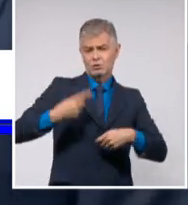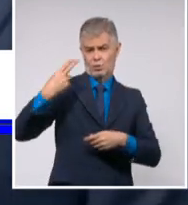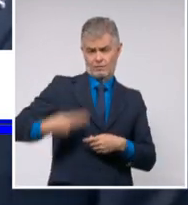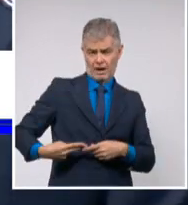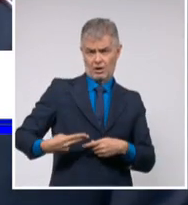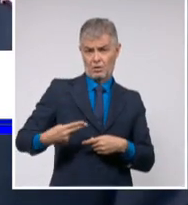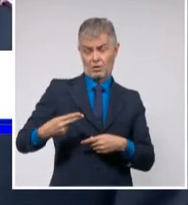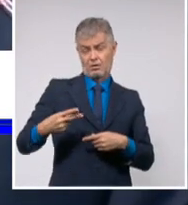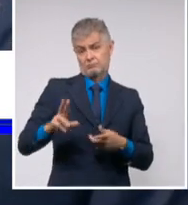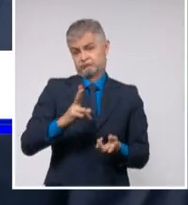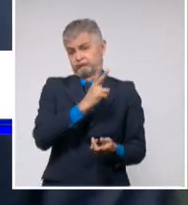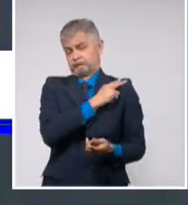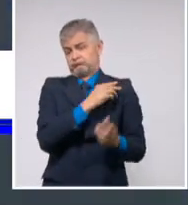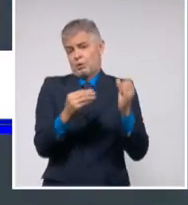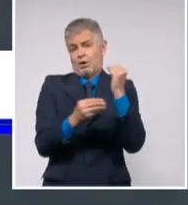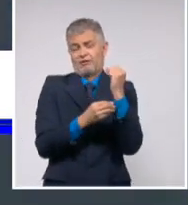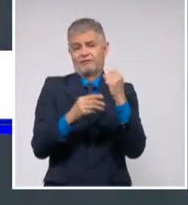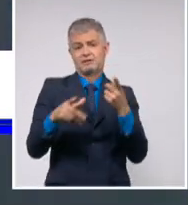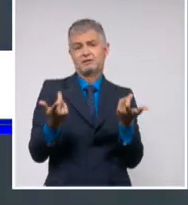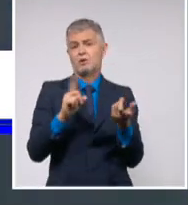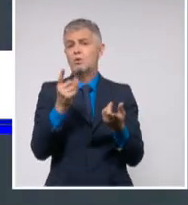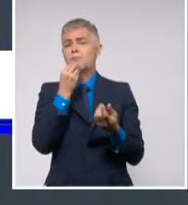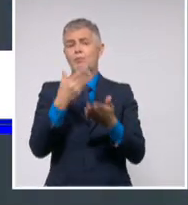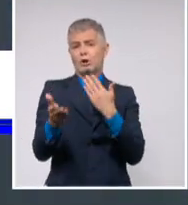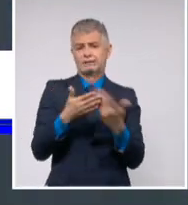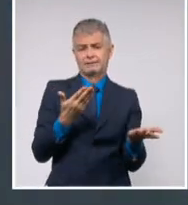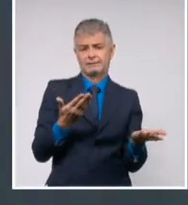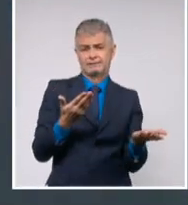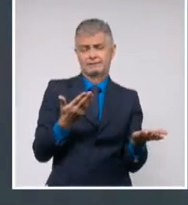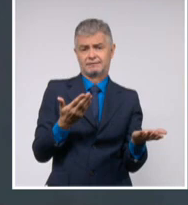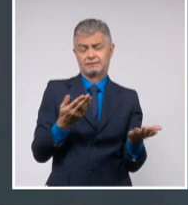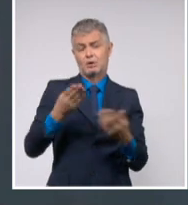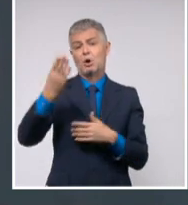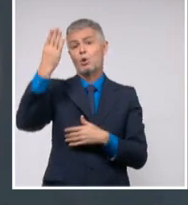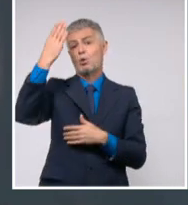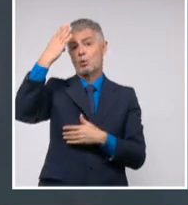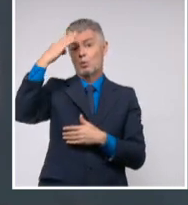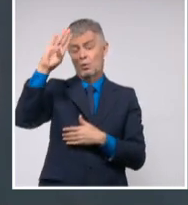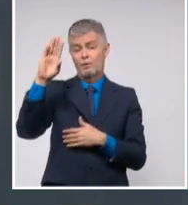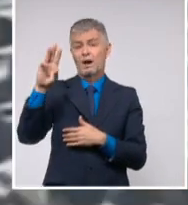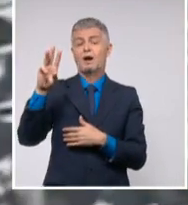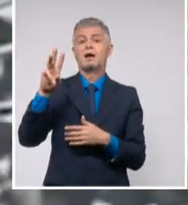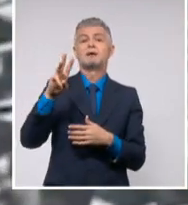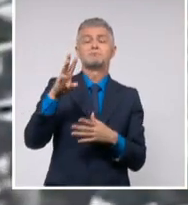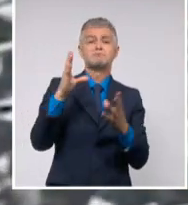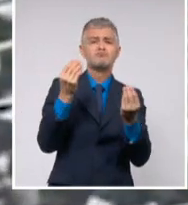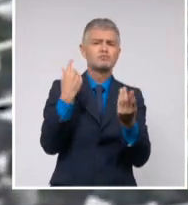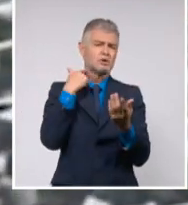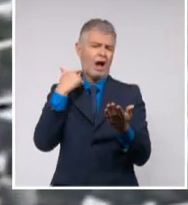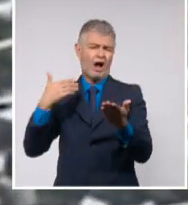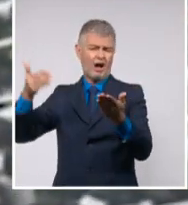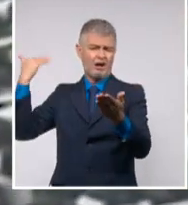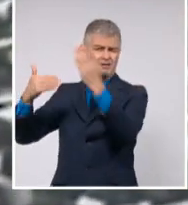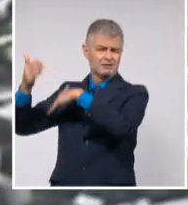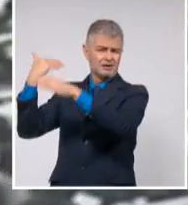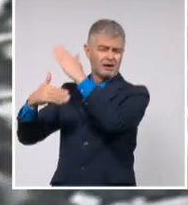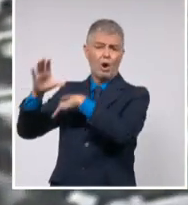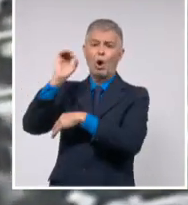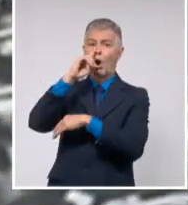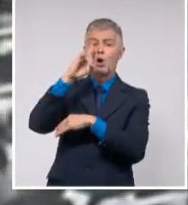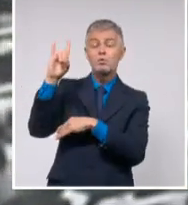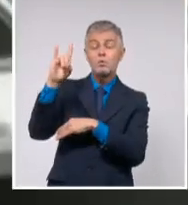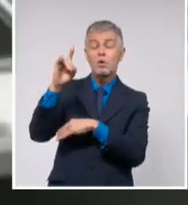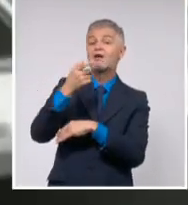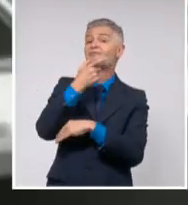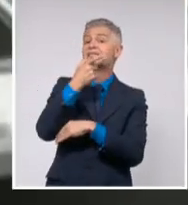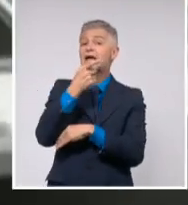han vaciado de contenido. Cuba, tres cuartos de siglo en la memoria de Naciones Unidas, donde Fidel,